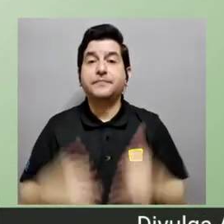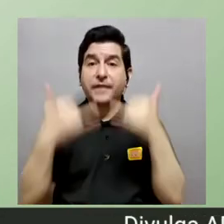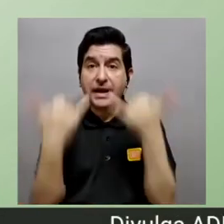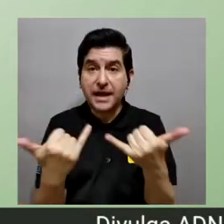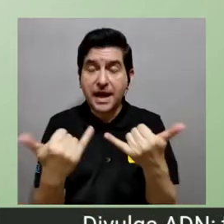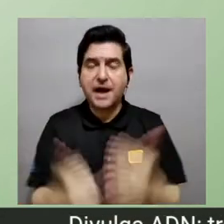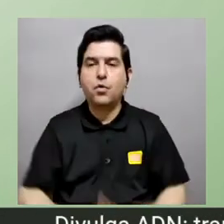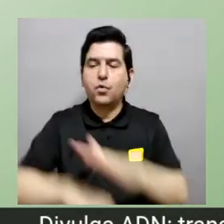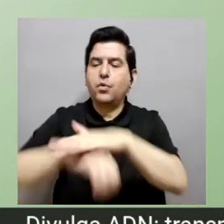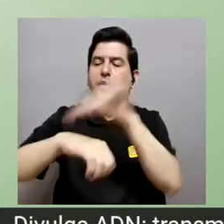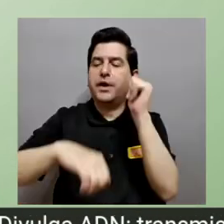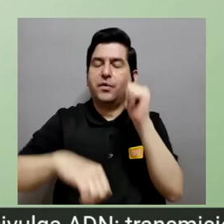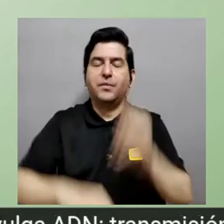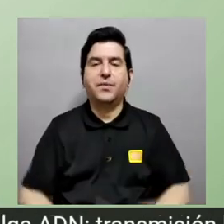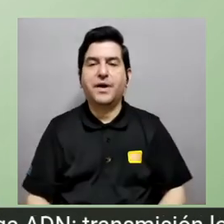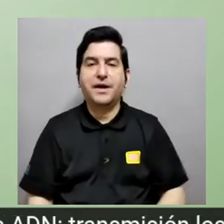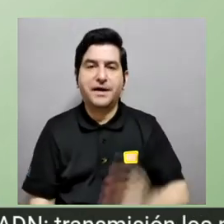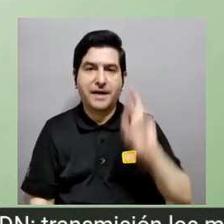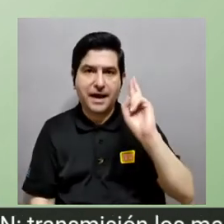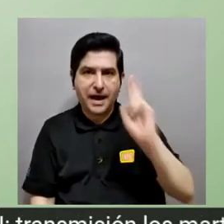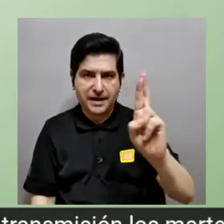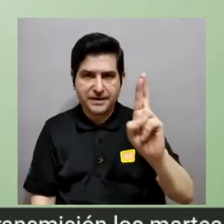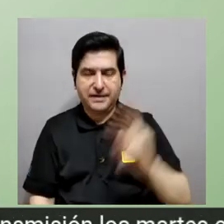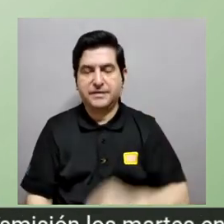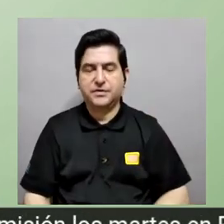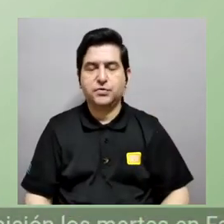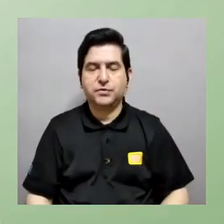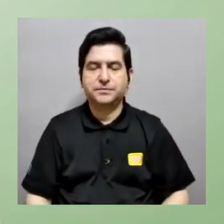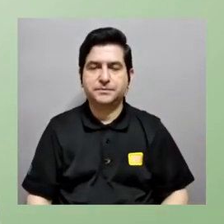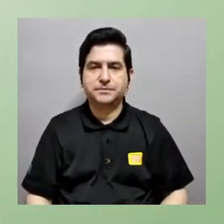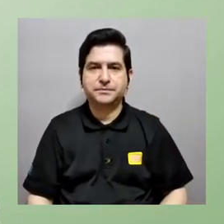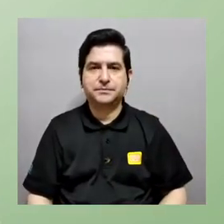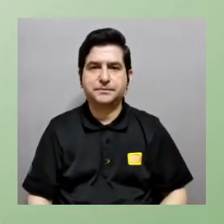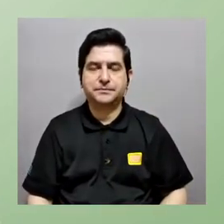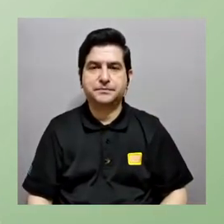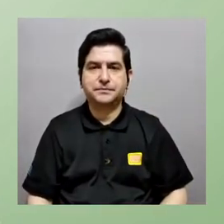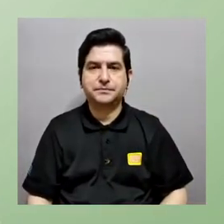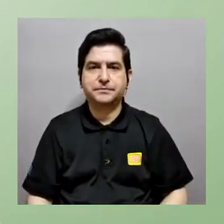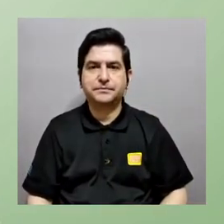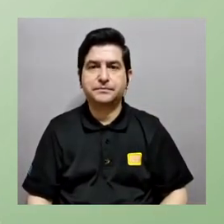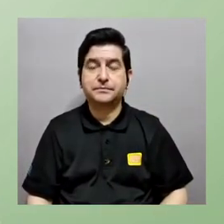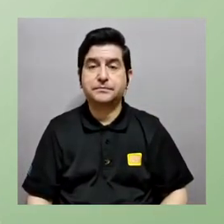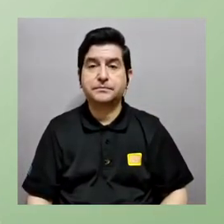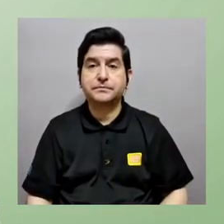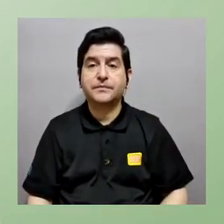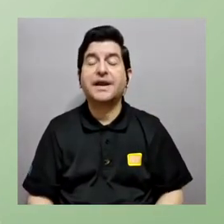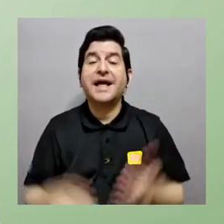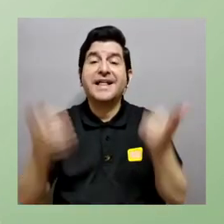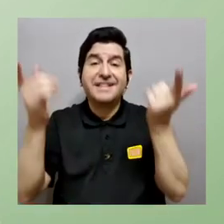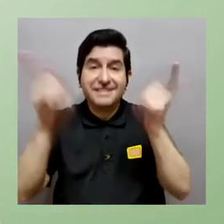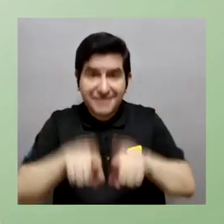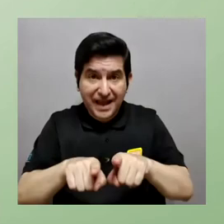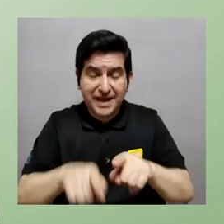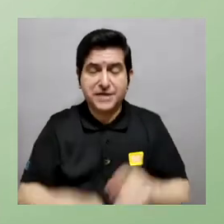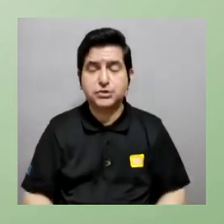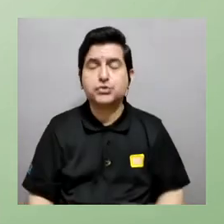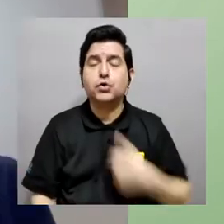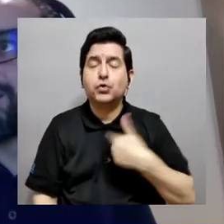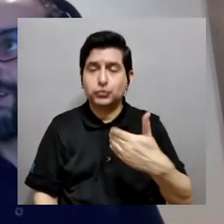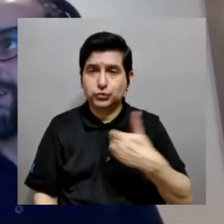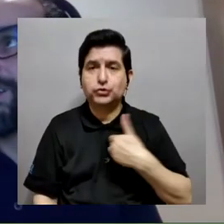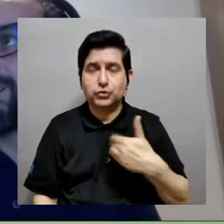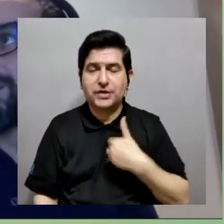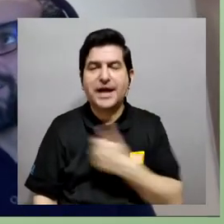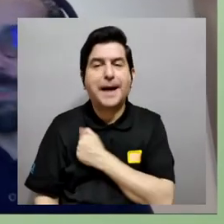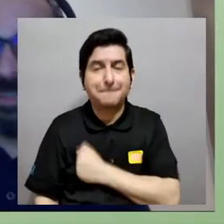tenemos pues bueno y en este momento queremos convocar también a Ricardo y es que el tema